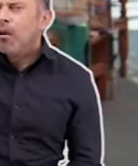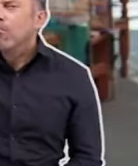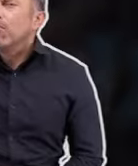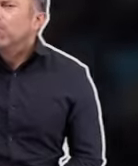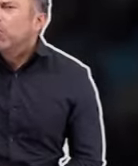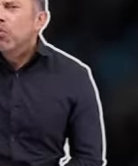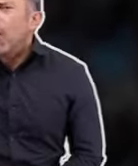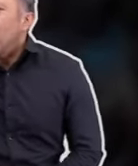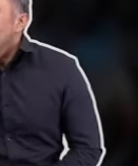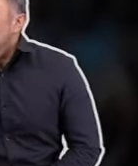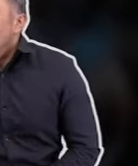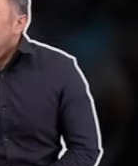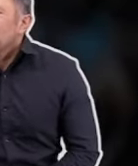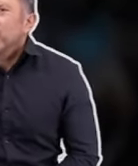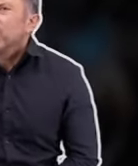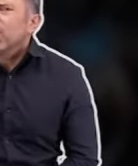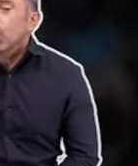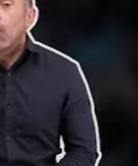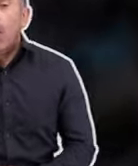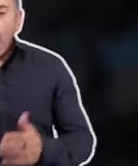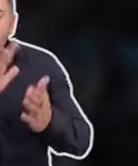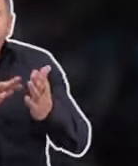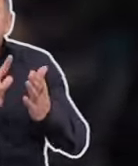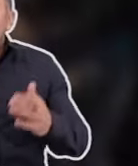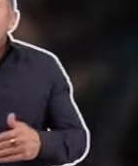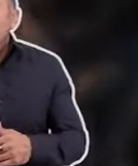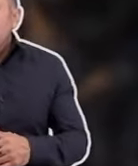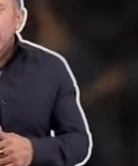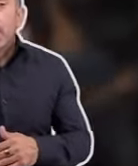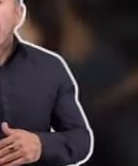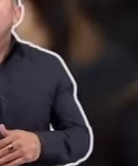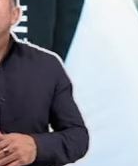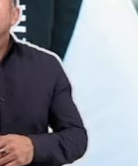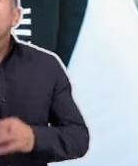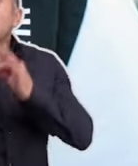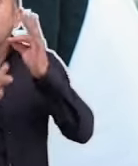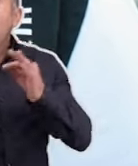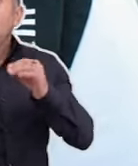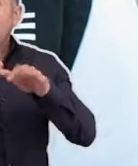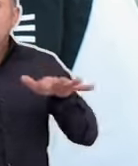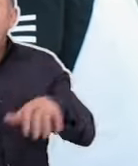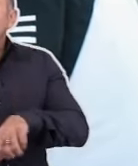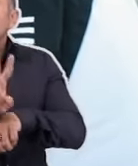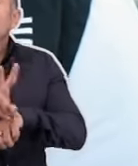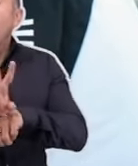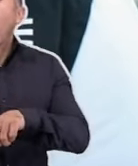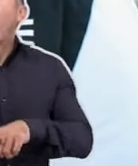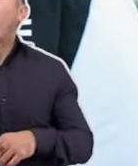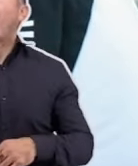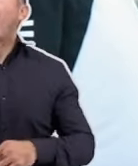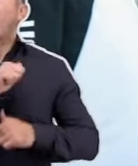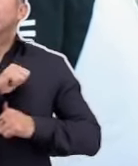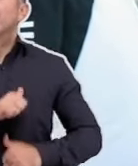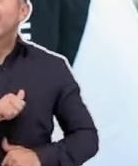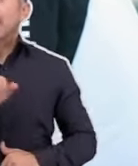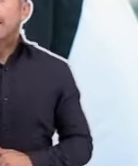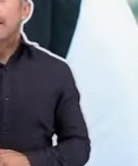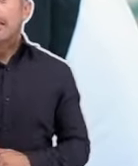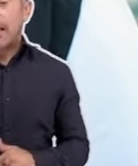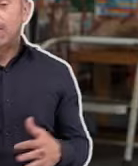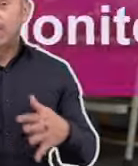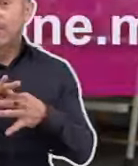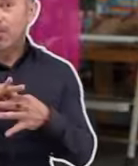que buscas quiero saber como los noticieros siguen las actividades de quienes participan en las campañas para eso está el monitoreo del INE y la universidad